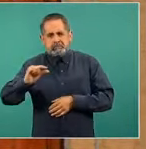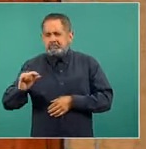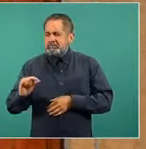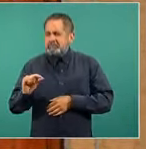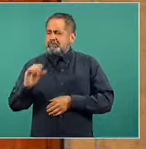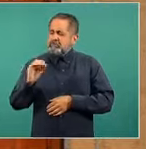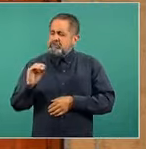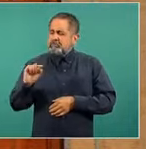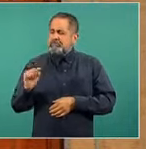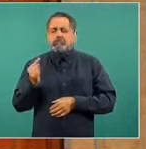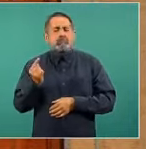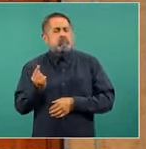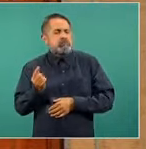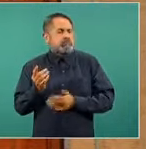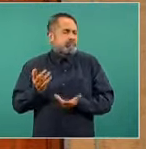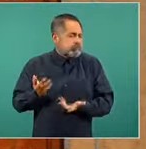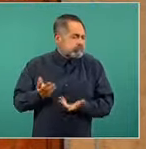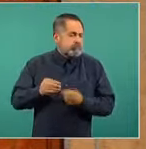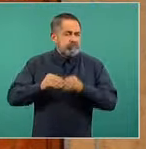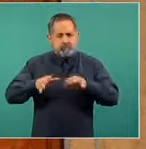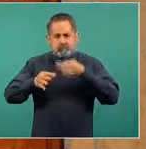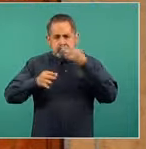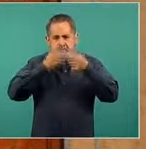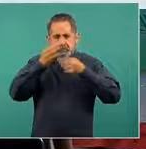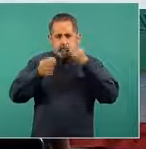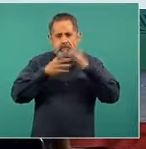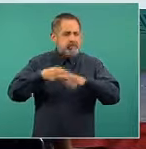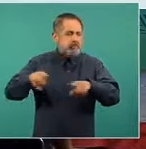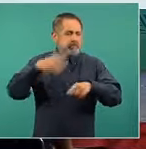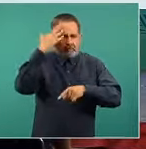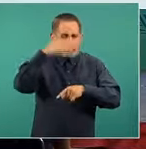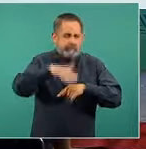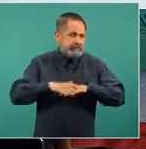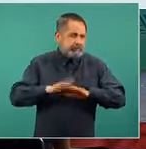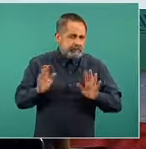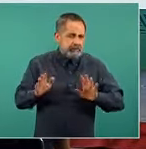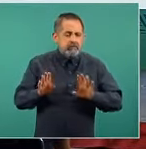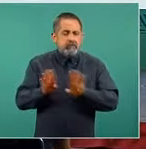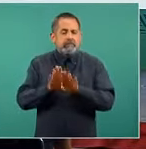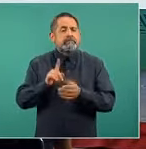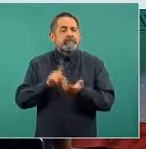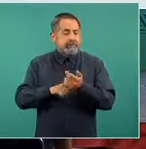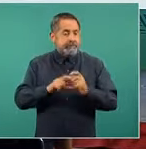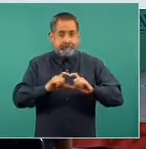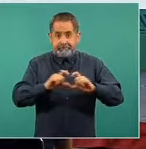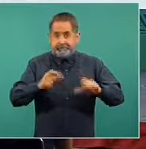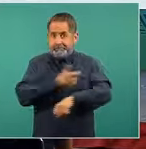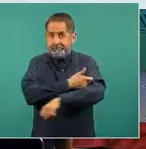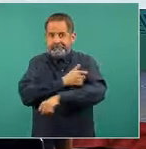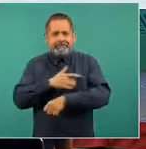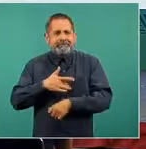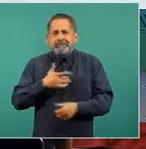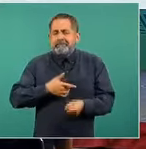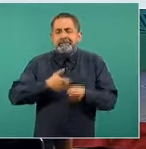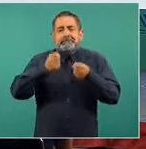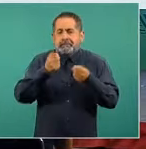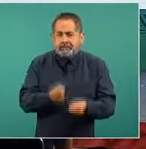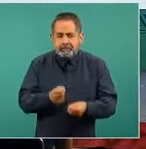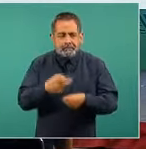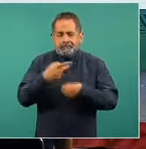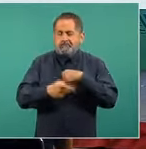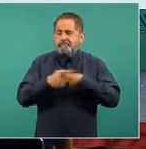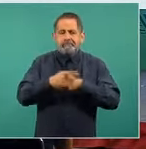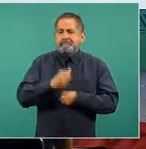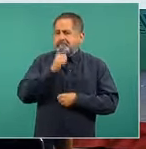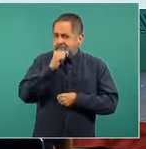se traduce para efectos de comunicación a la población, de la seguridad que están presentando las vacunas,